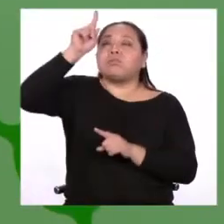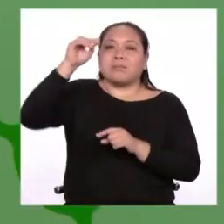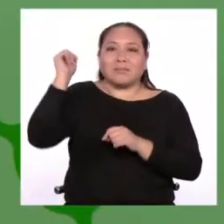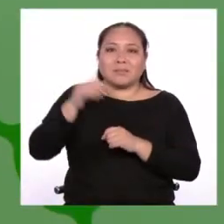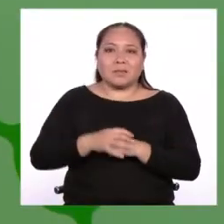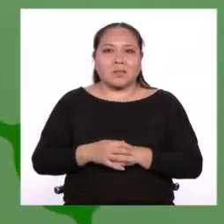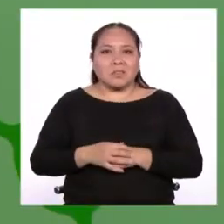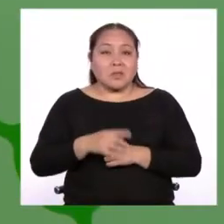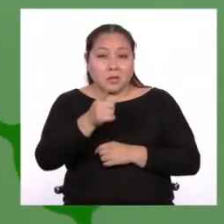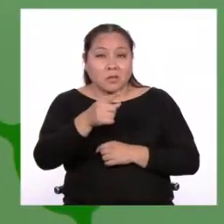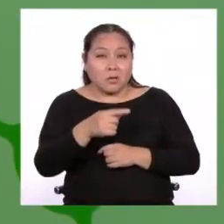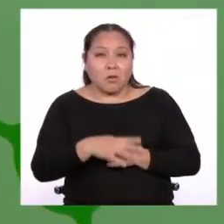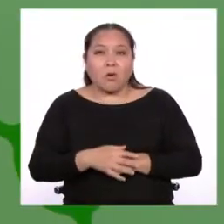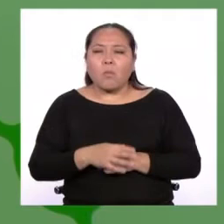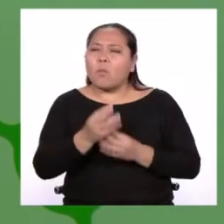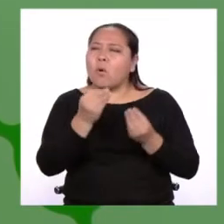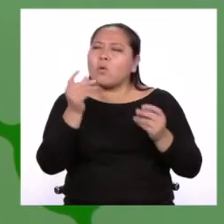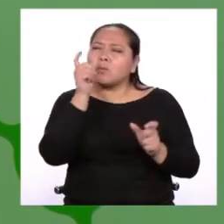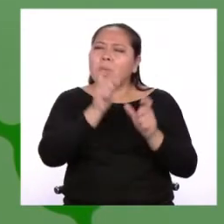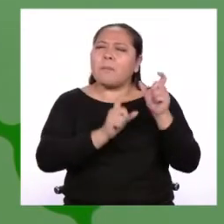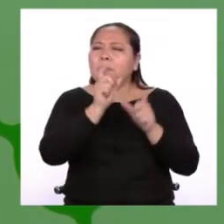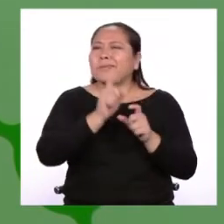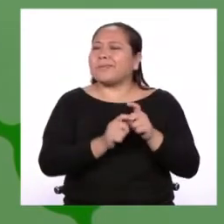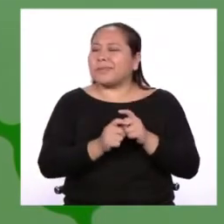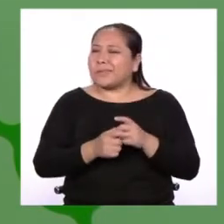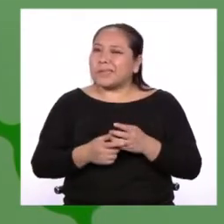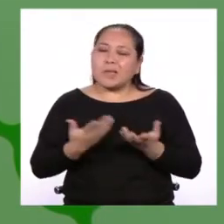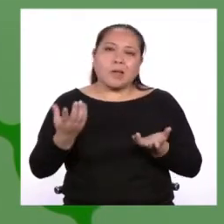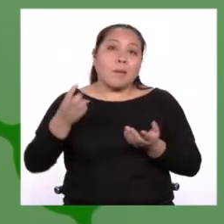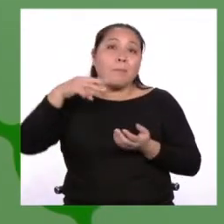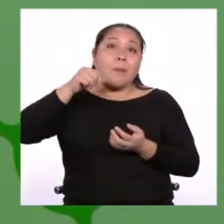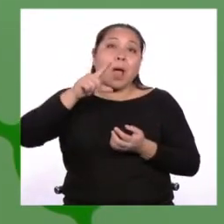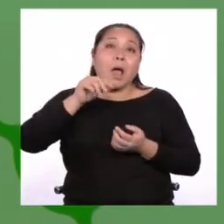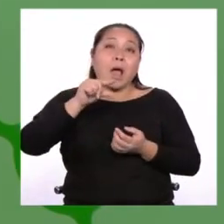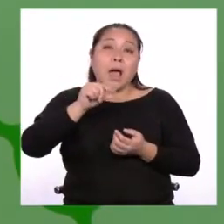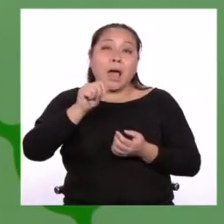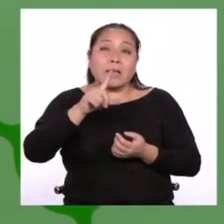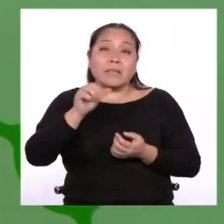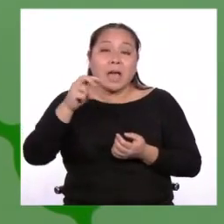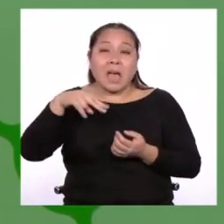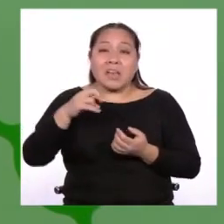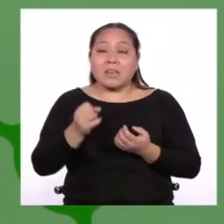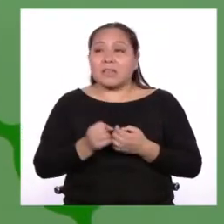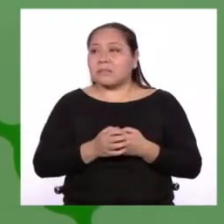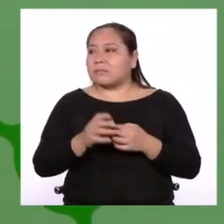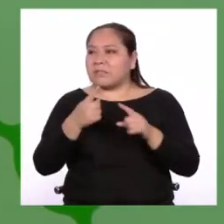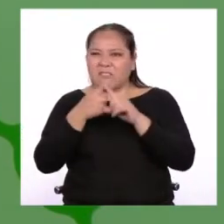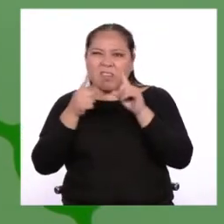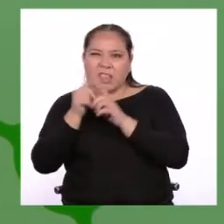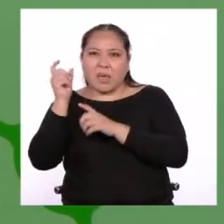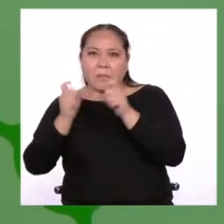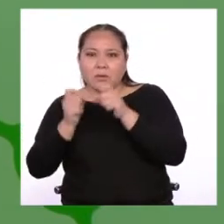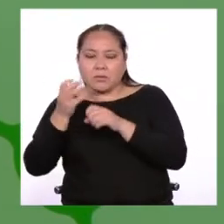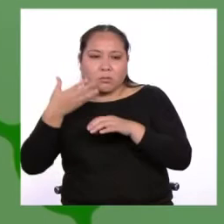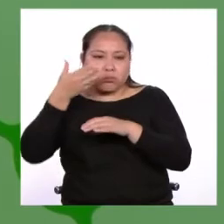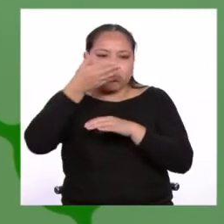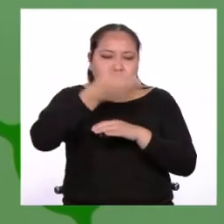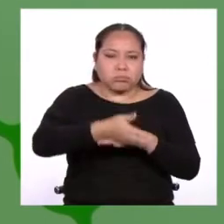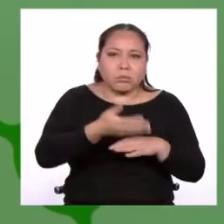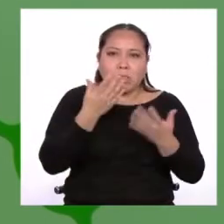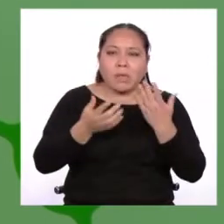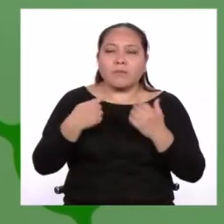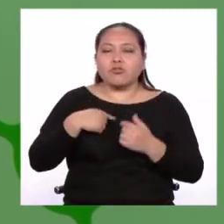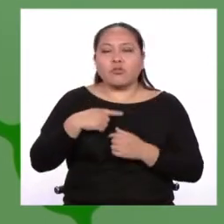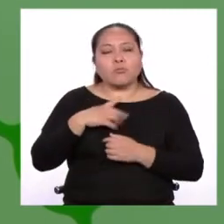a todas las personas que se han sacrificado por nosotros. Fernando de Magallanes, Amelia Earhart, tal vez yo algún día